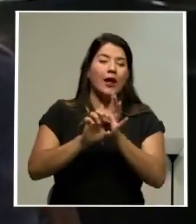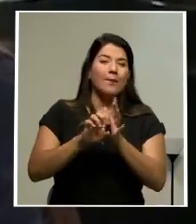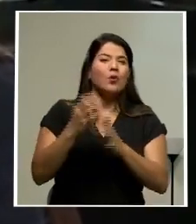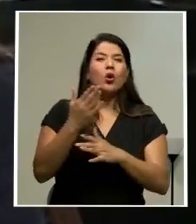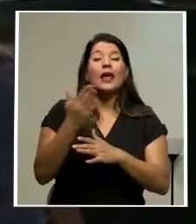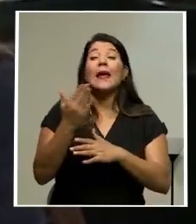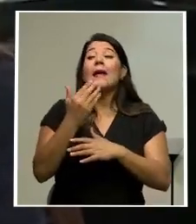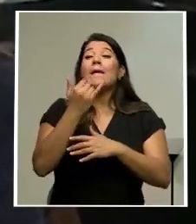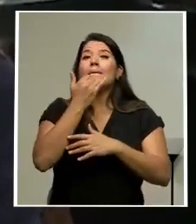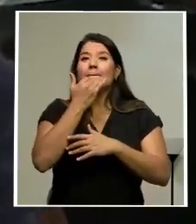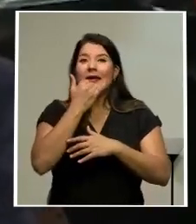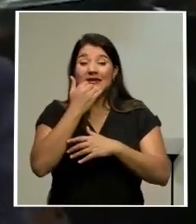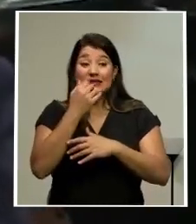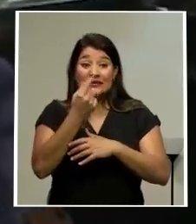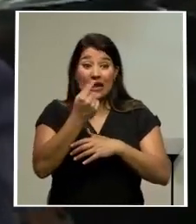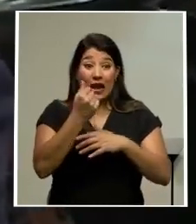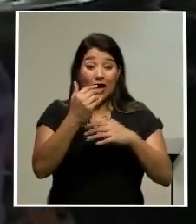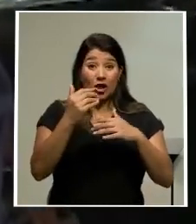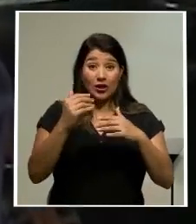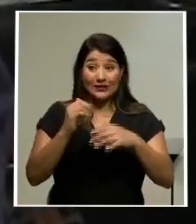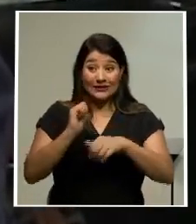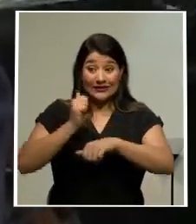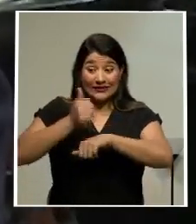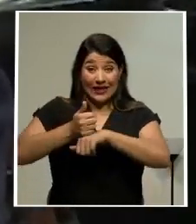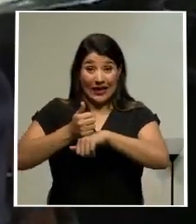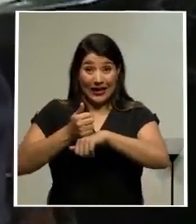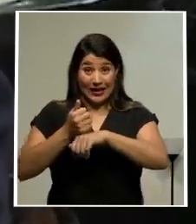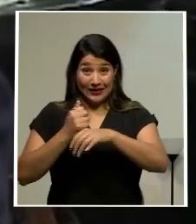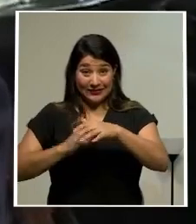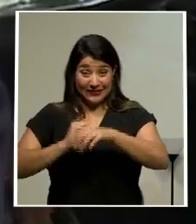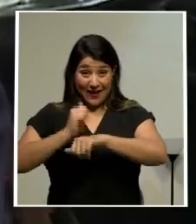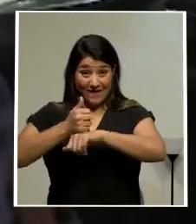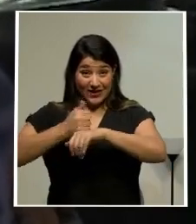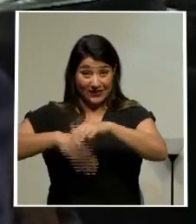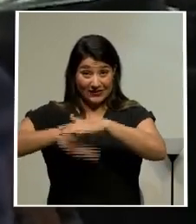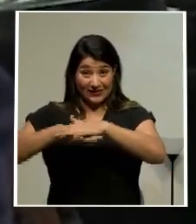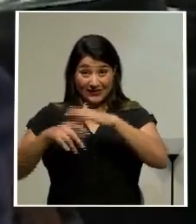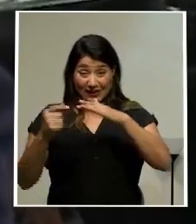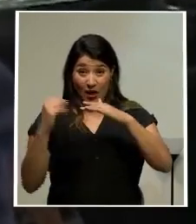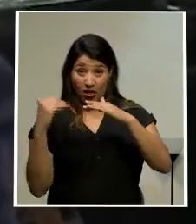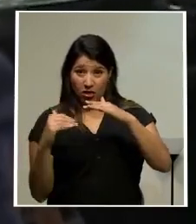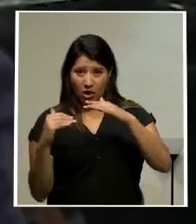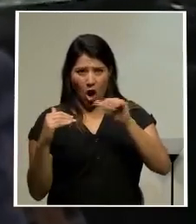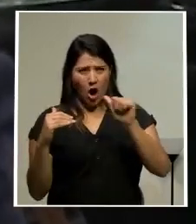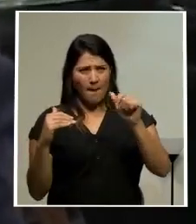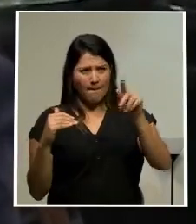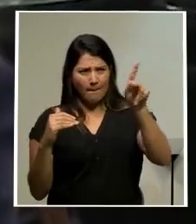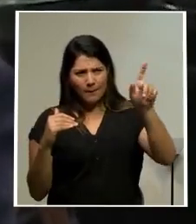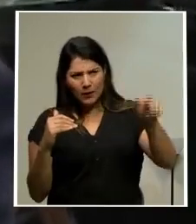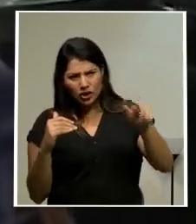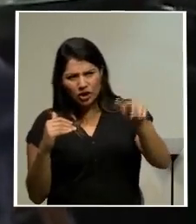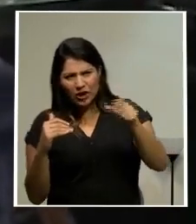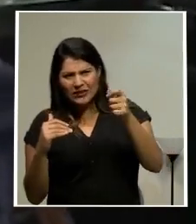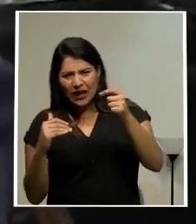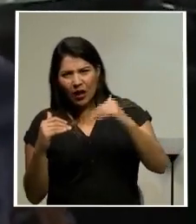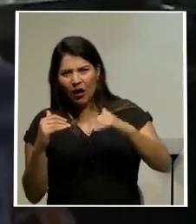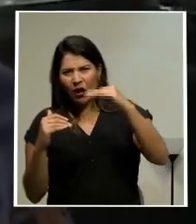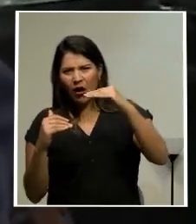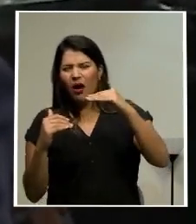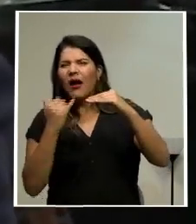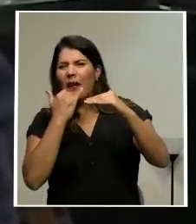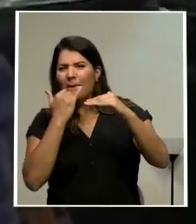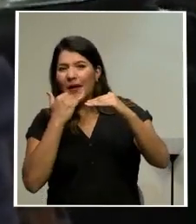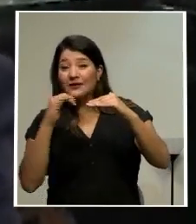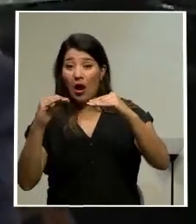único o por debajo del salario único. Eso hace pensar que en un plazo prudencial que ha definido o que ha